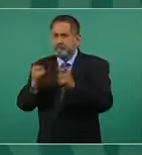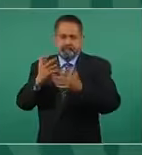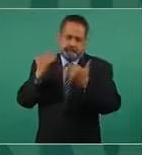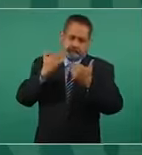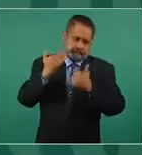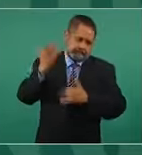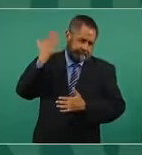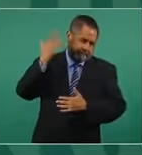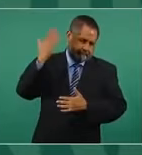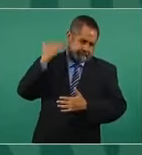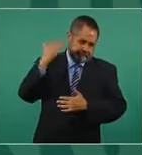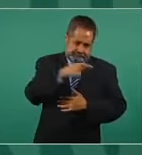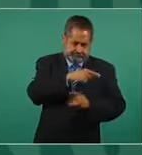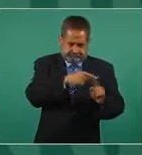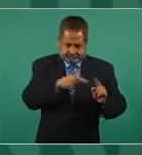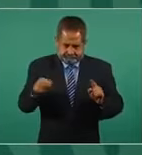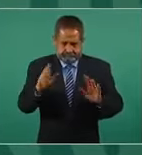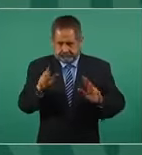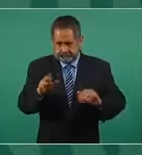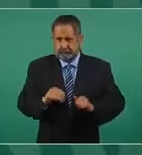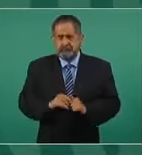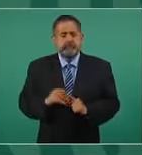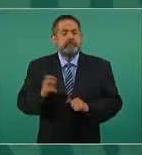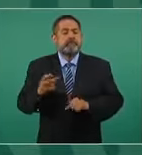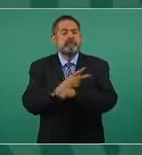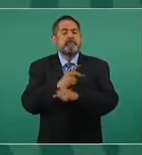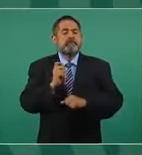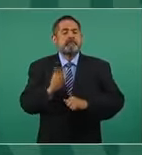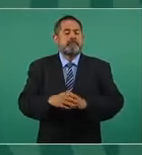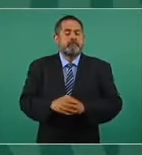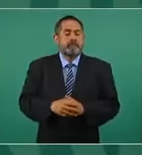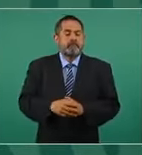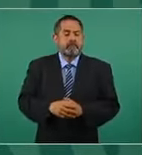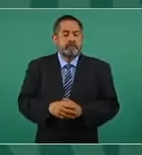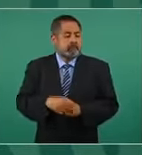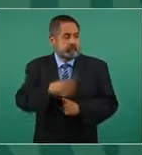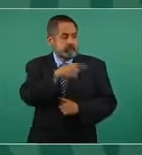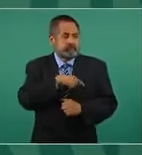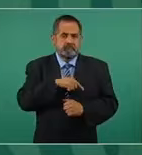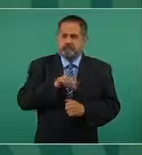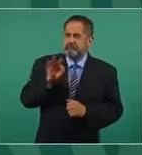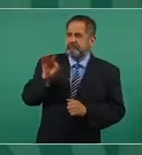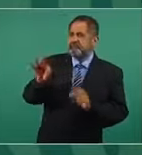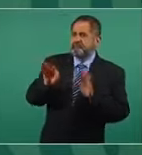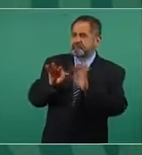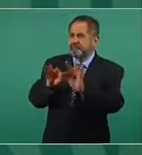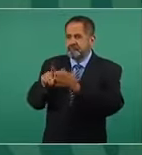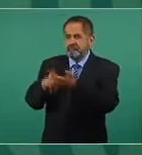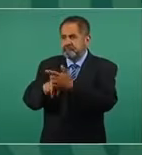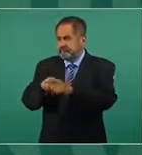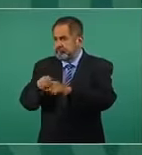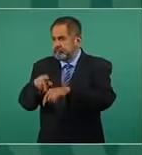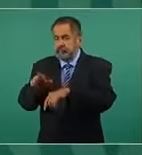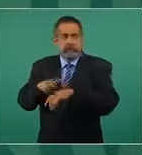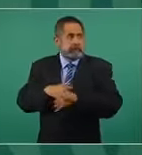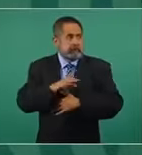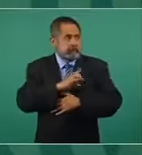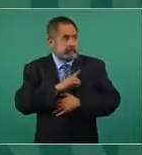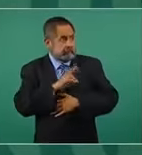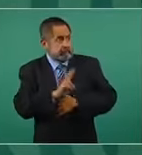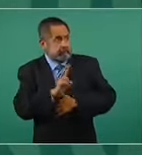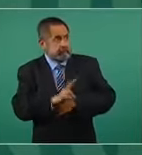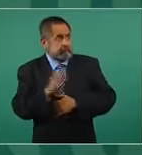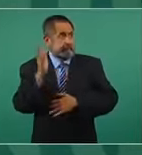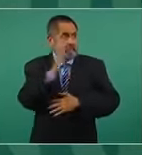en pasaba de que se infundía miedo para que